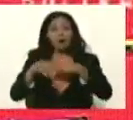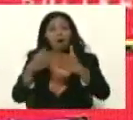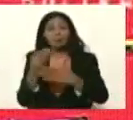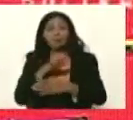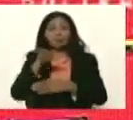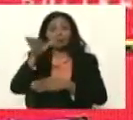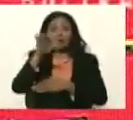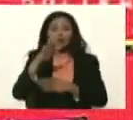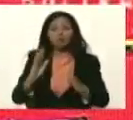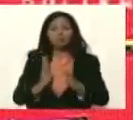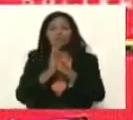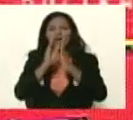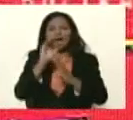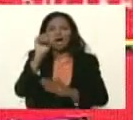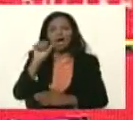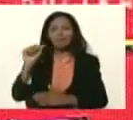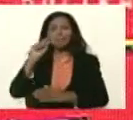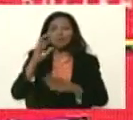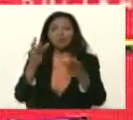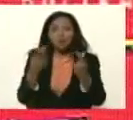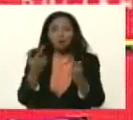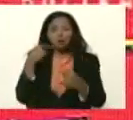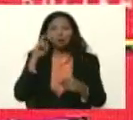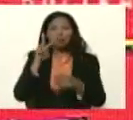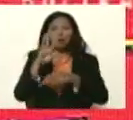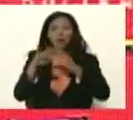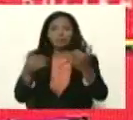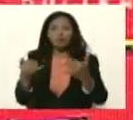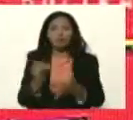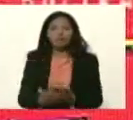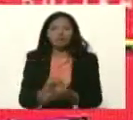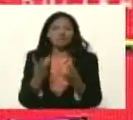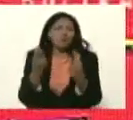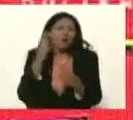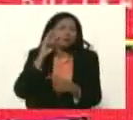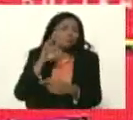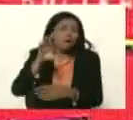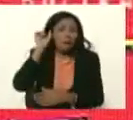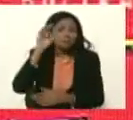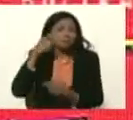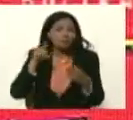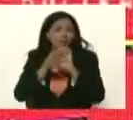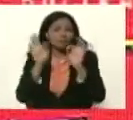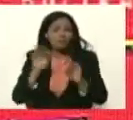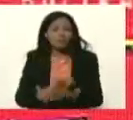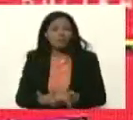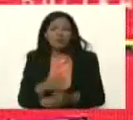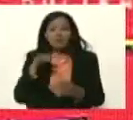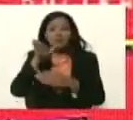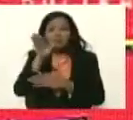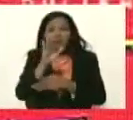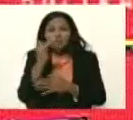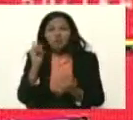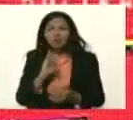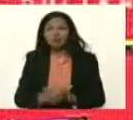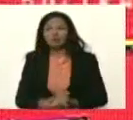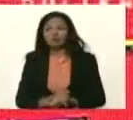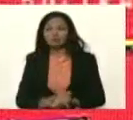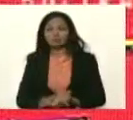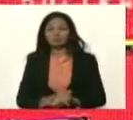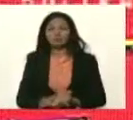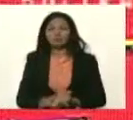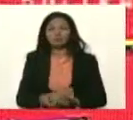el barrio San Andrés cuánto pasé yo en ese barrio San Andrés cuánto aprendí en el barrio San Andrés en el